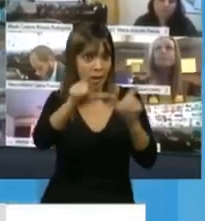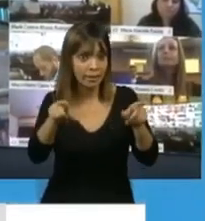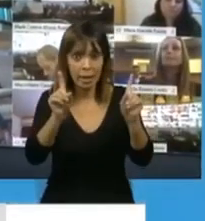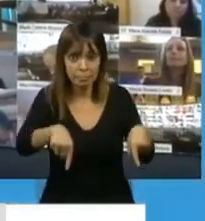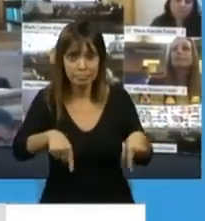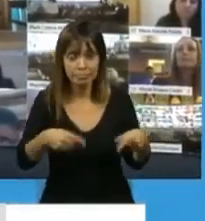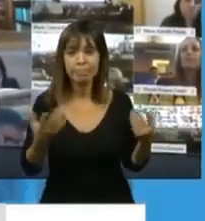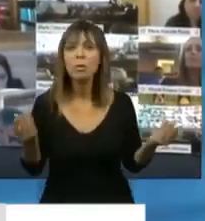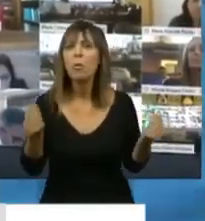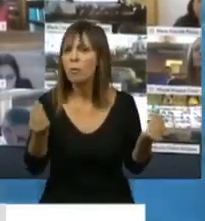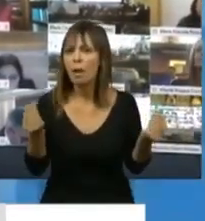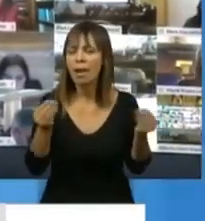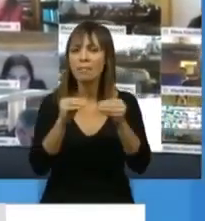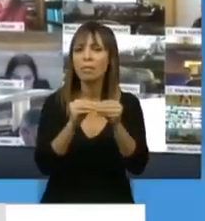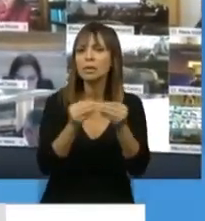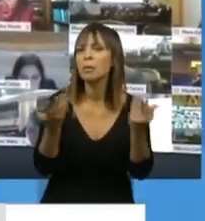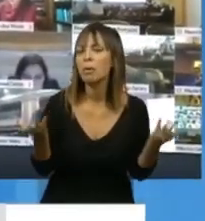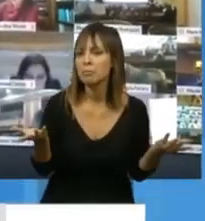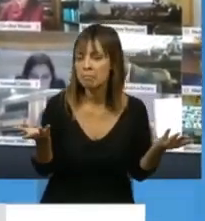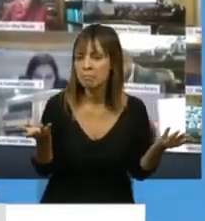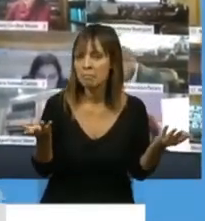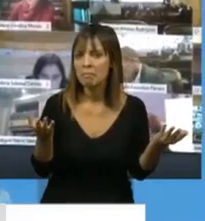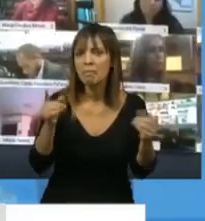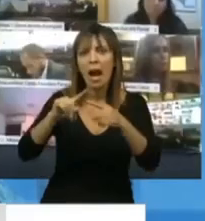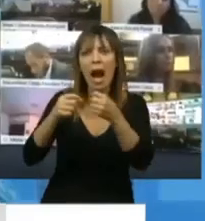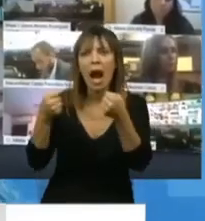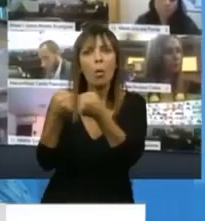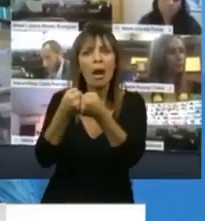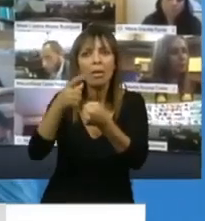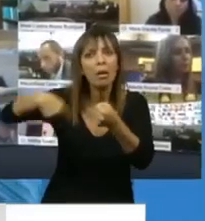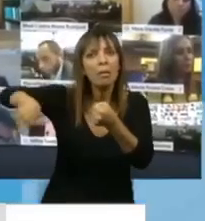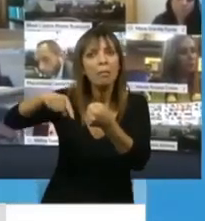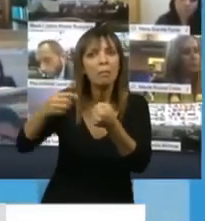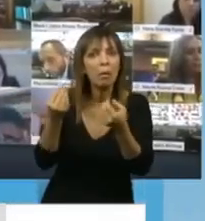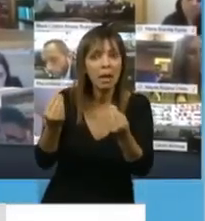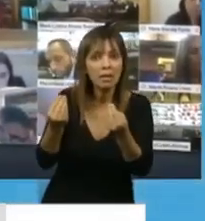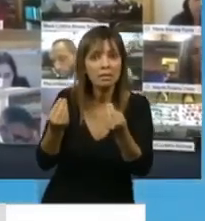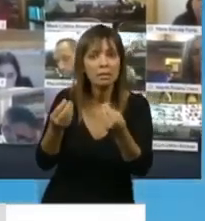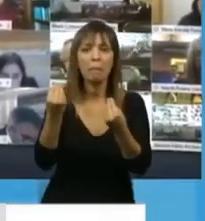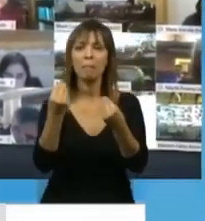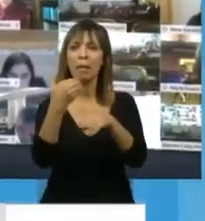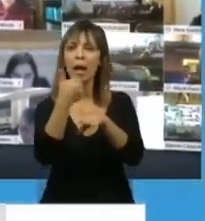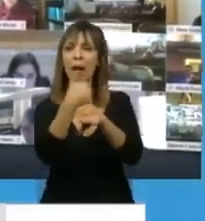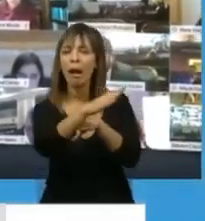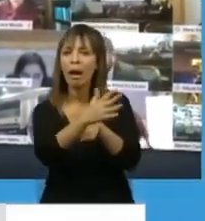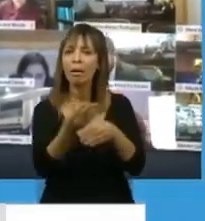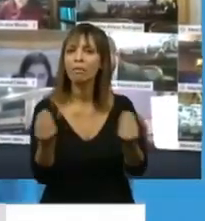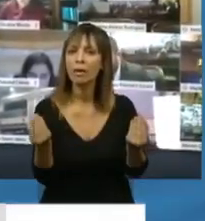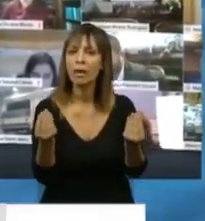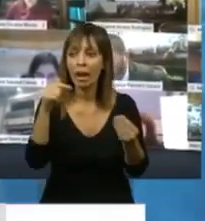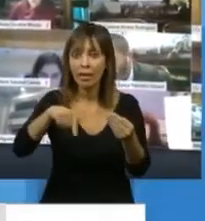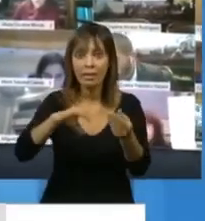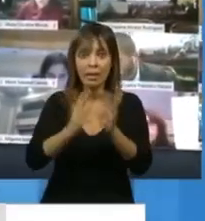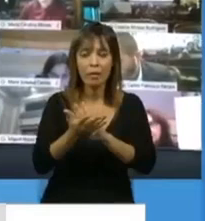conoce cuál es el motivo o cuál es ese consenso al que llegaron para dejar afuera de esta